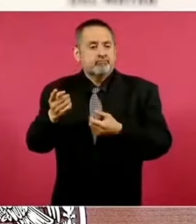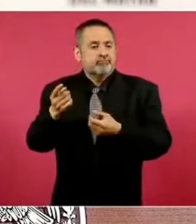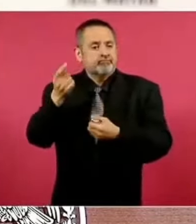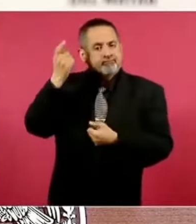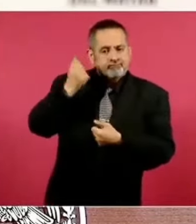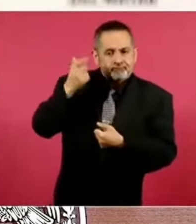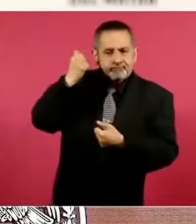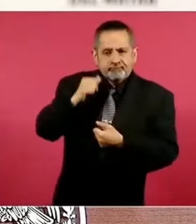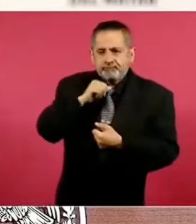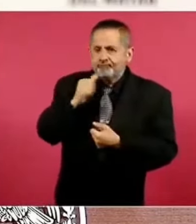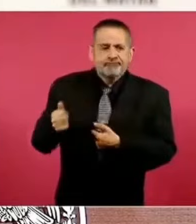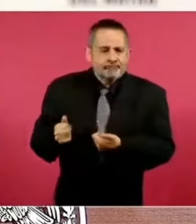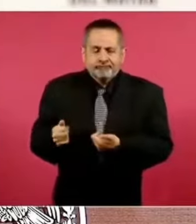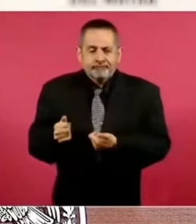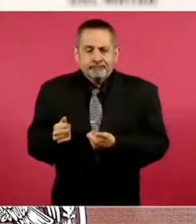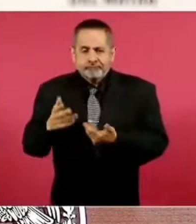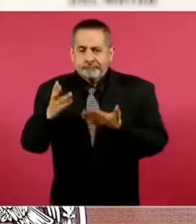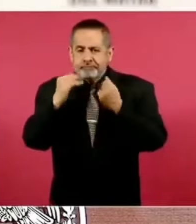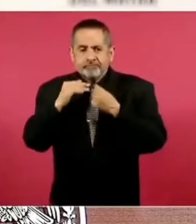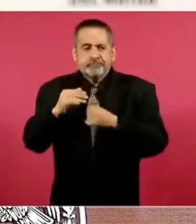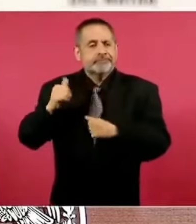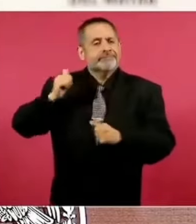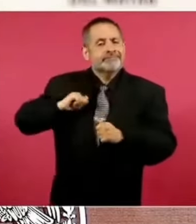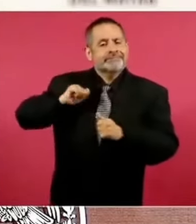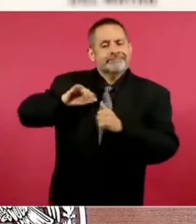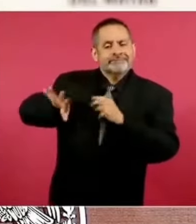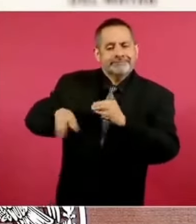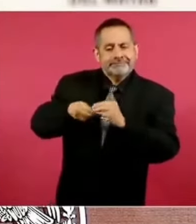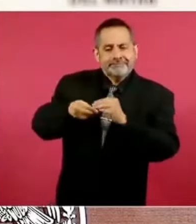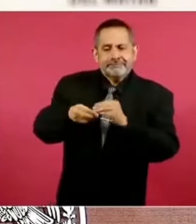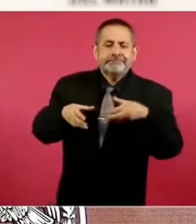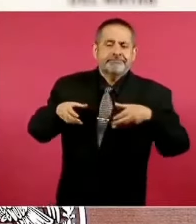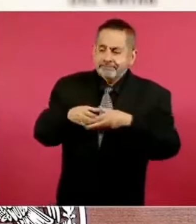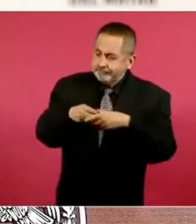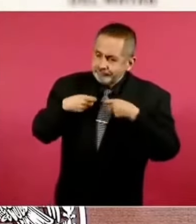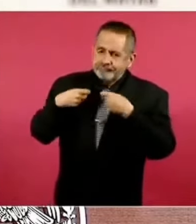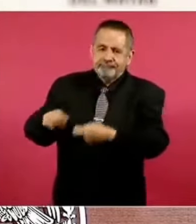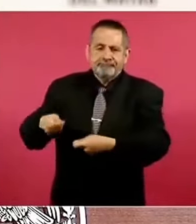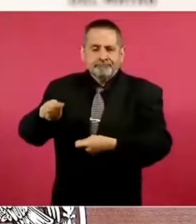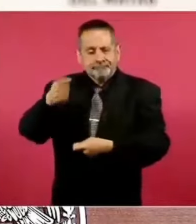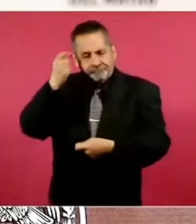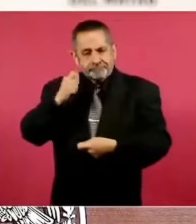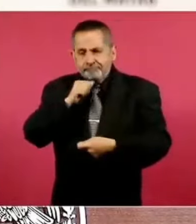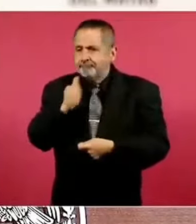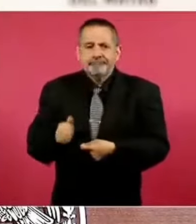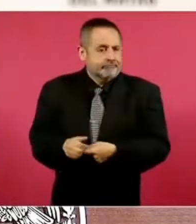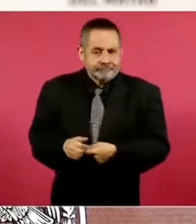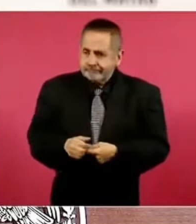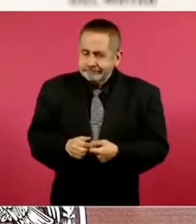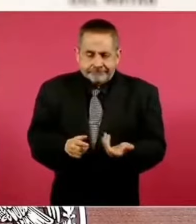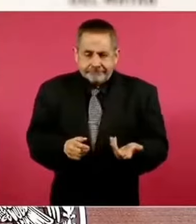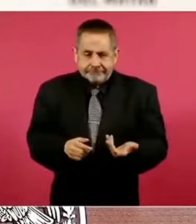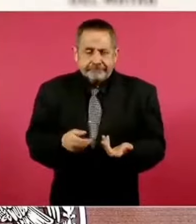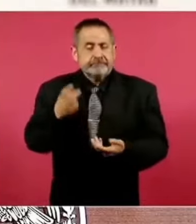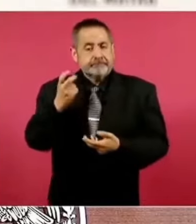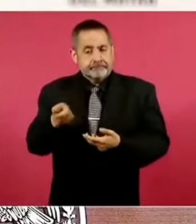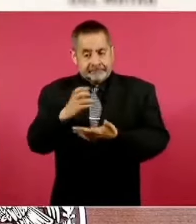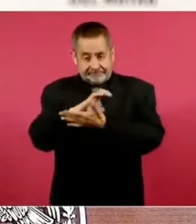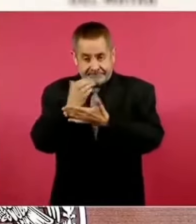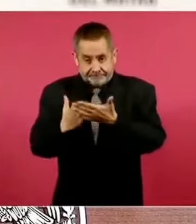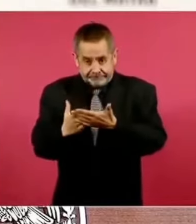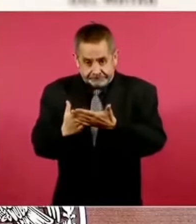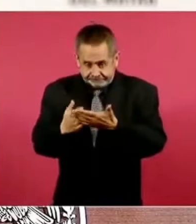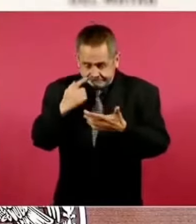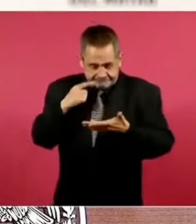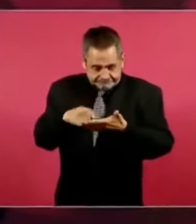iniciaban su cotización, no tenían antigüedad. Entonces, esos contratos empezamos por basificar a